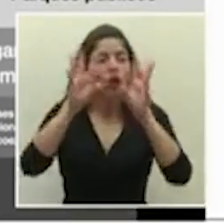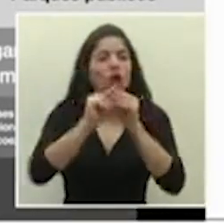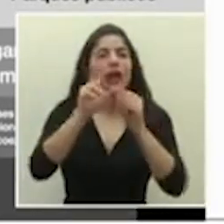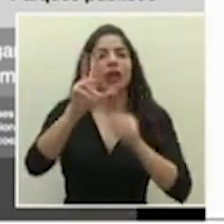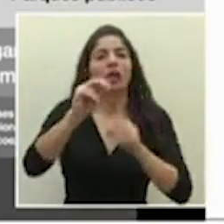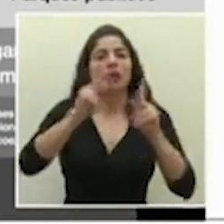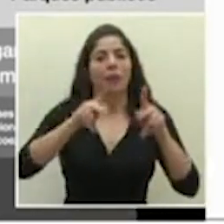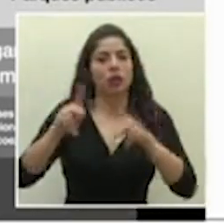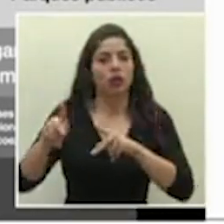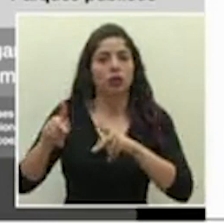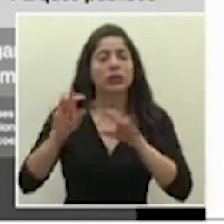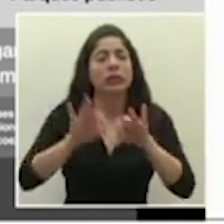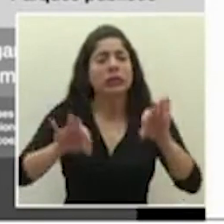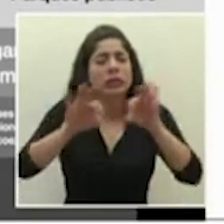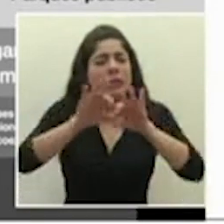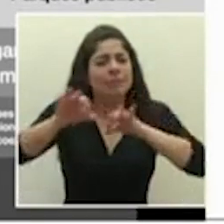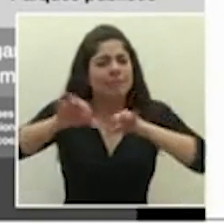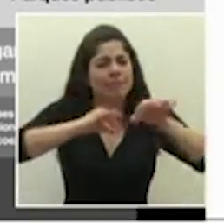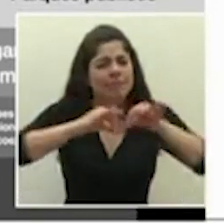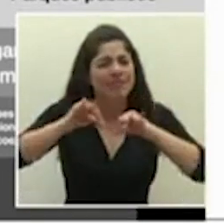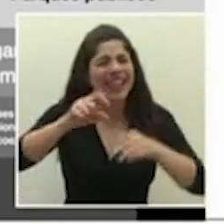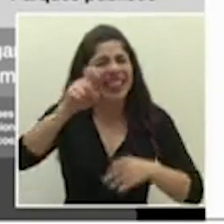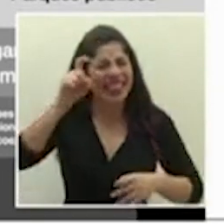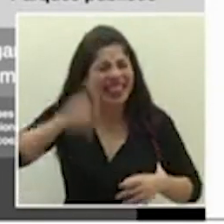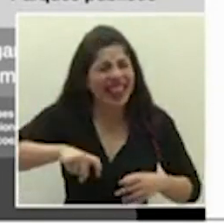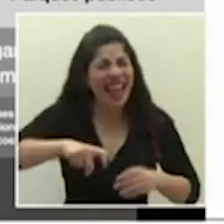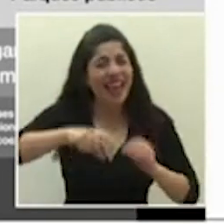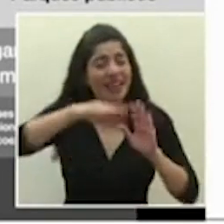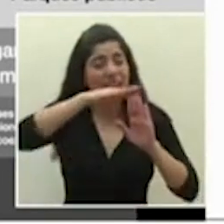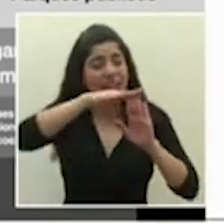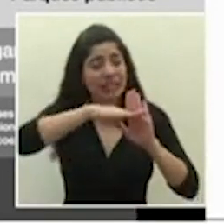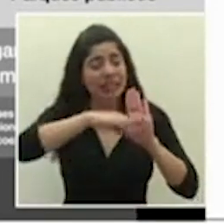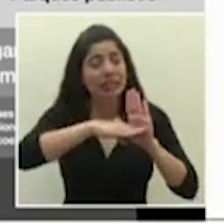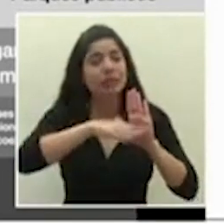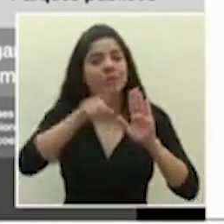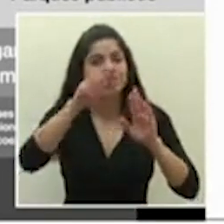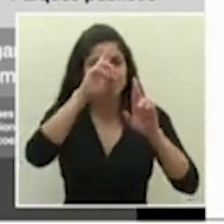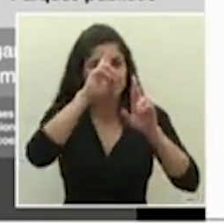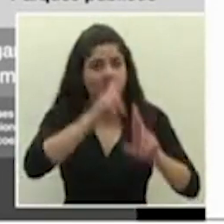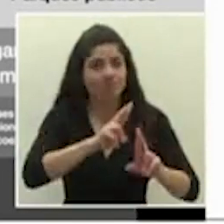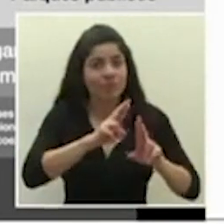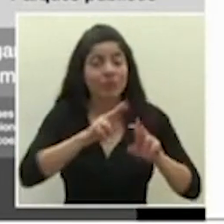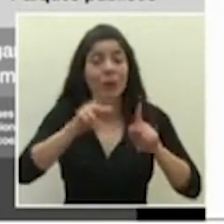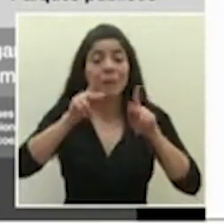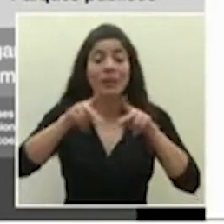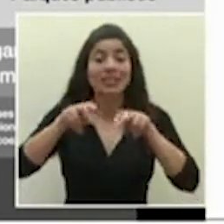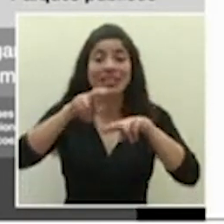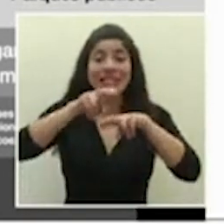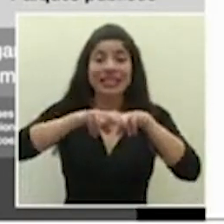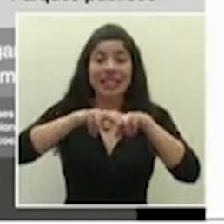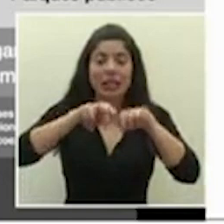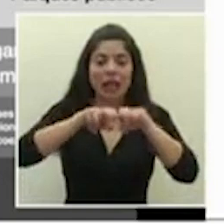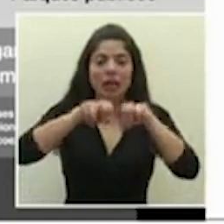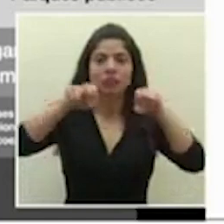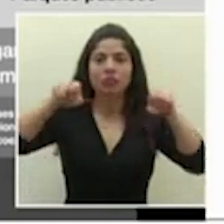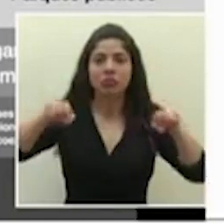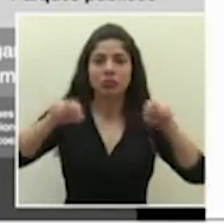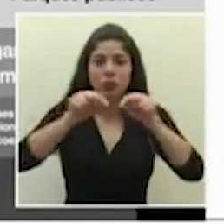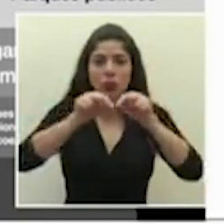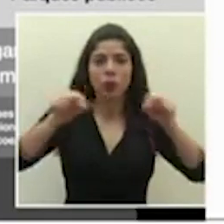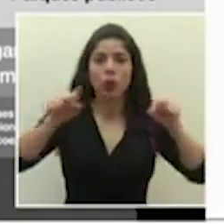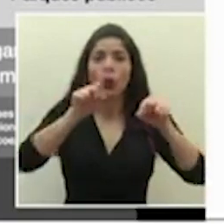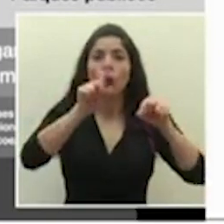porque hacemos la acotación que se deben acatar las medidas de separación de asiento mínimo de 1.8 metros,